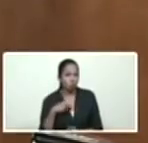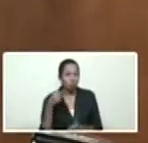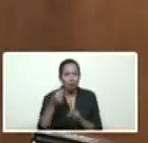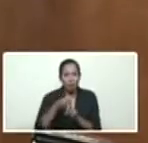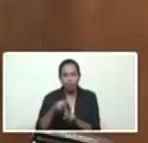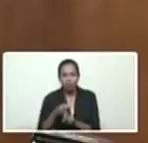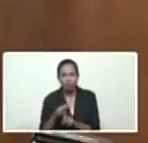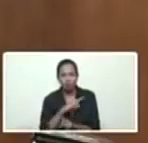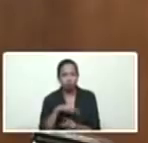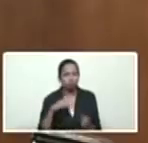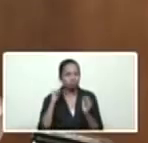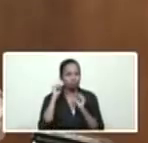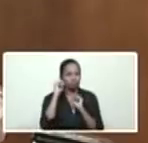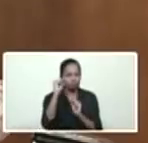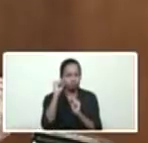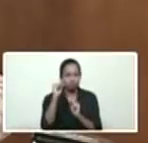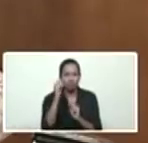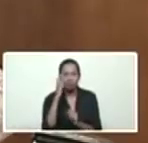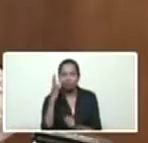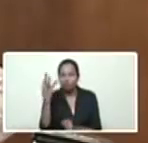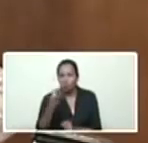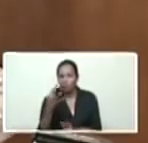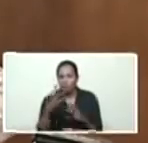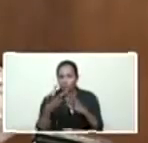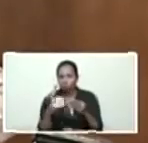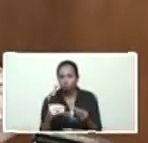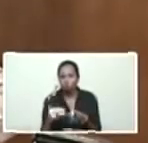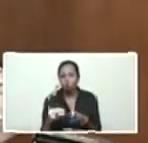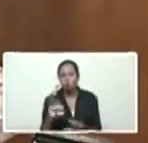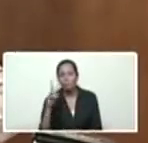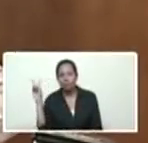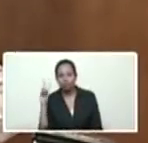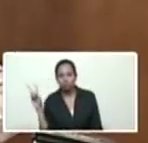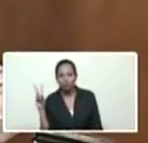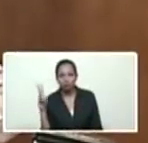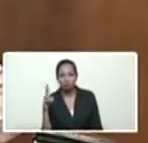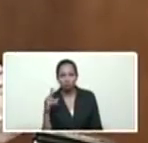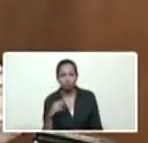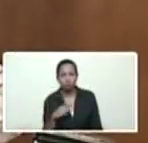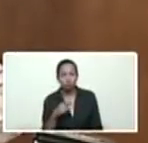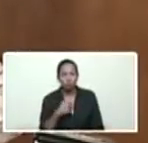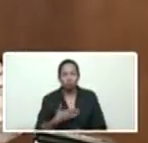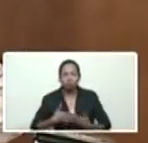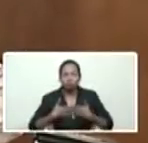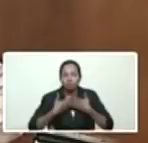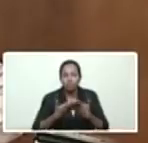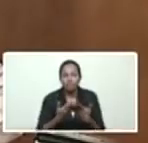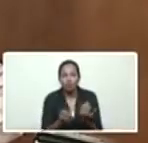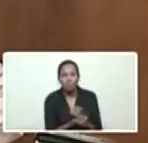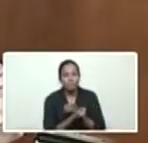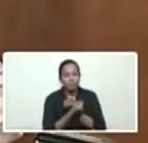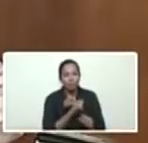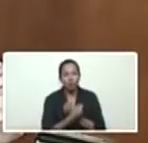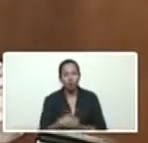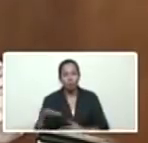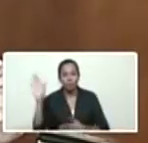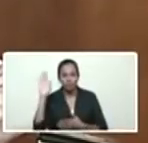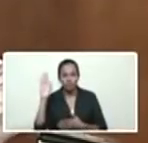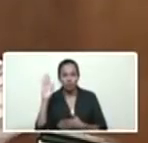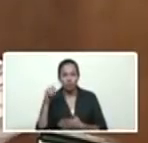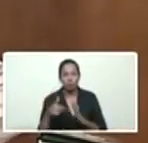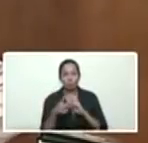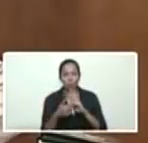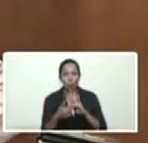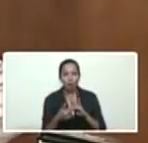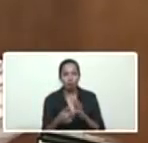vencedores tengan la seguridad todos los venezolanos y venezolanas les dejo mi amor mi compromiso y me mantengo al frente